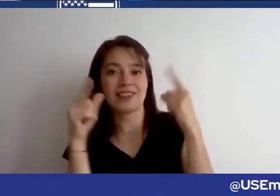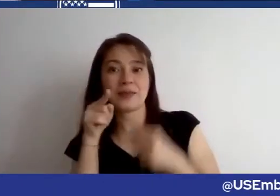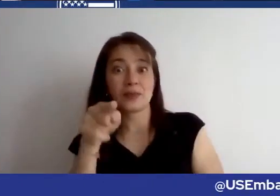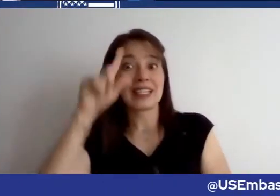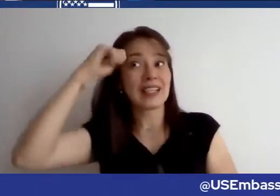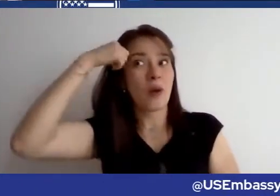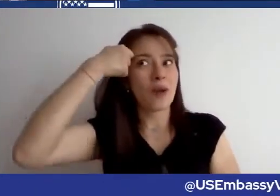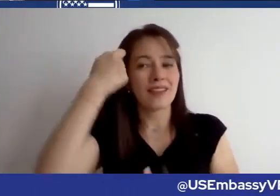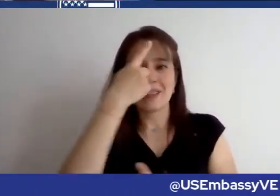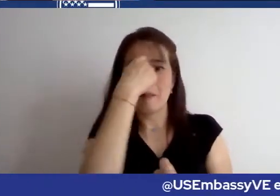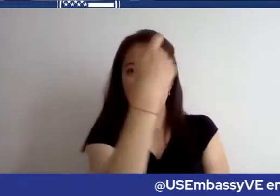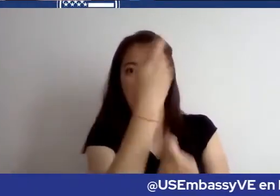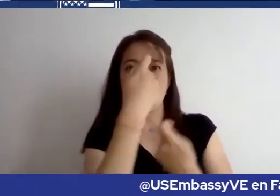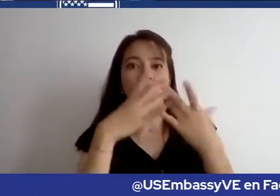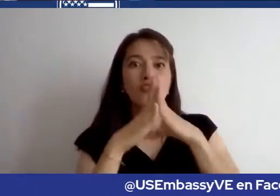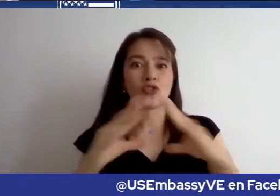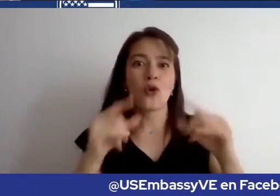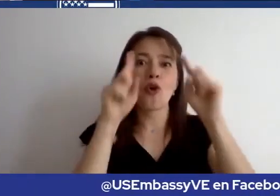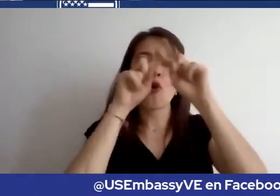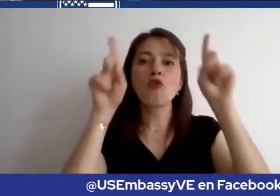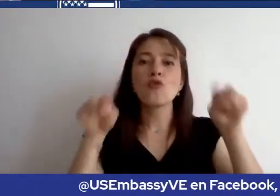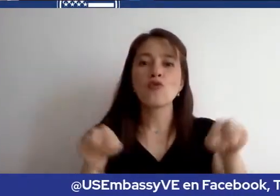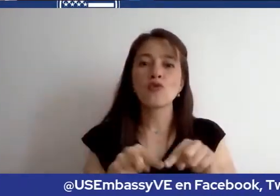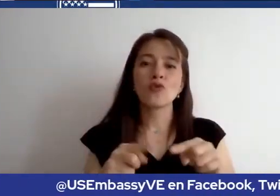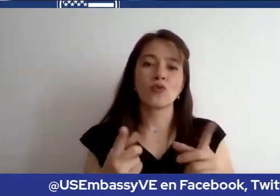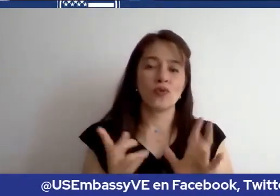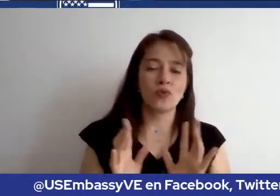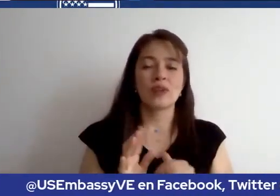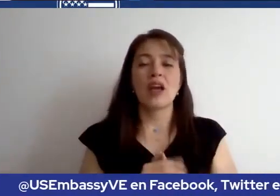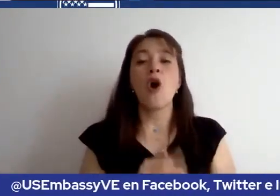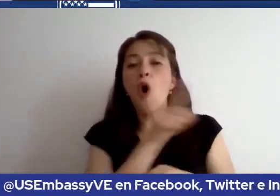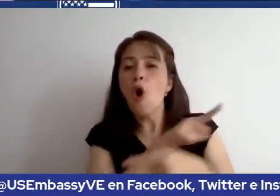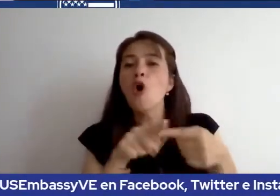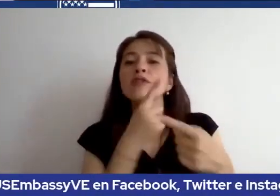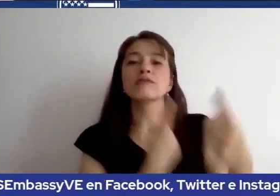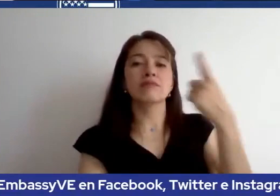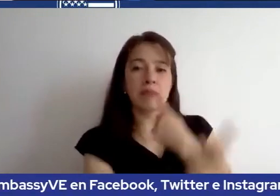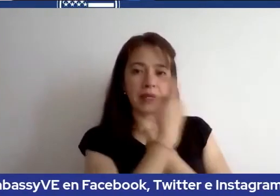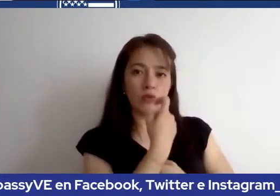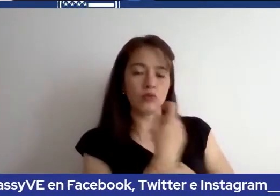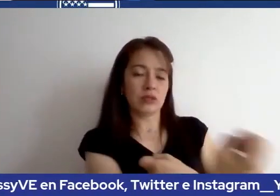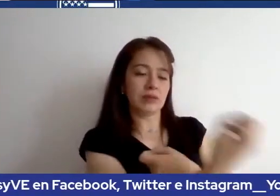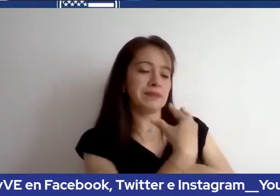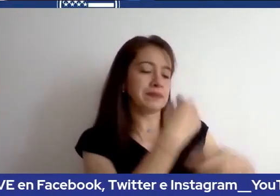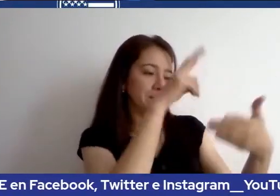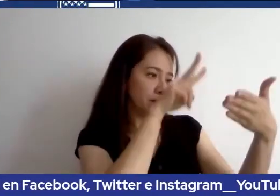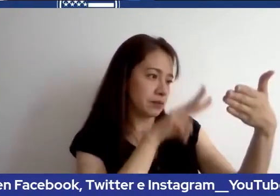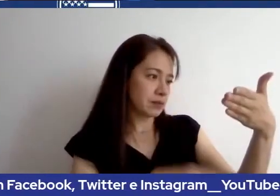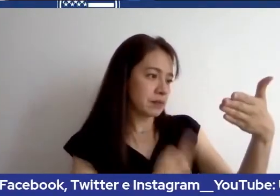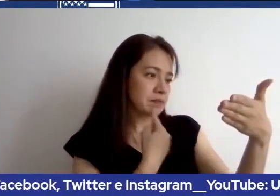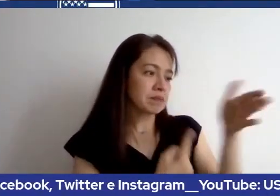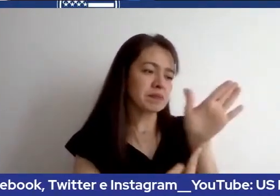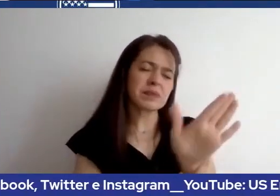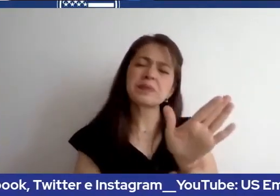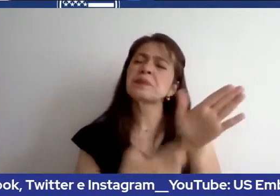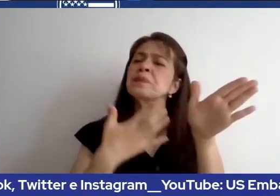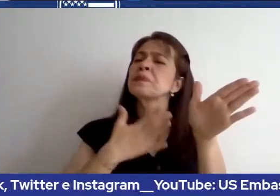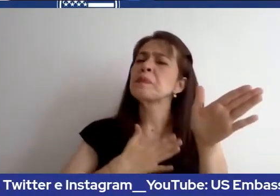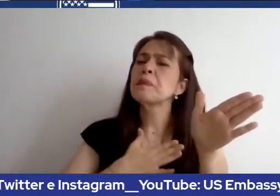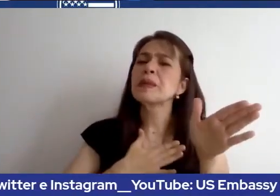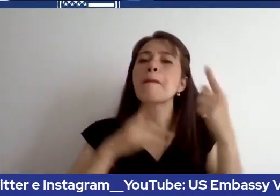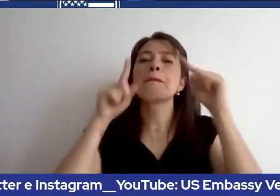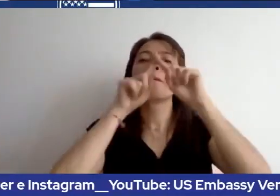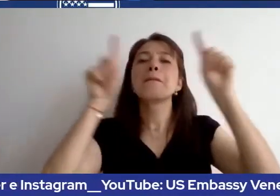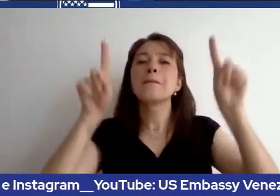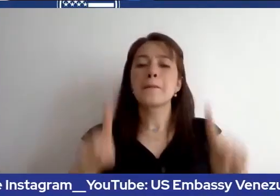otra otra pregunta medio similar pero diferente a de juan carlos castillo que pregunta mi formulario y